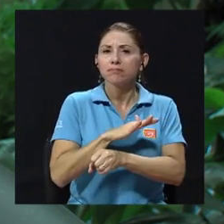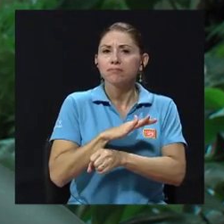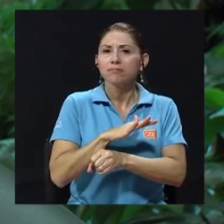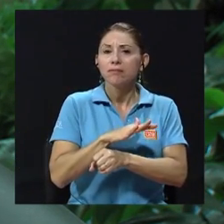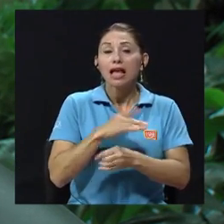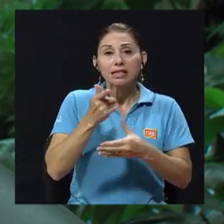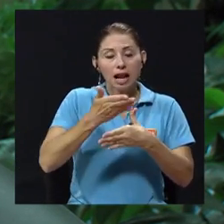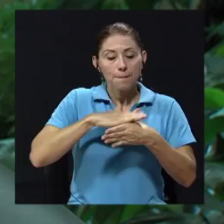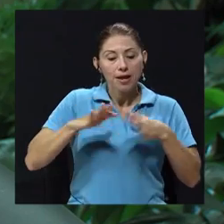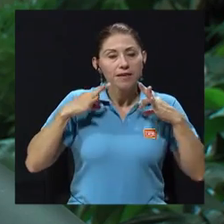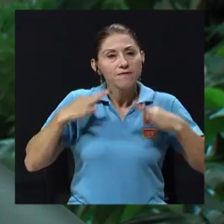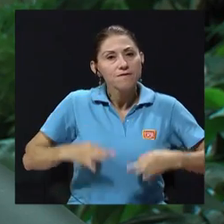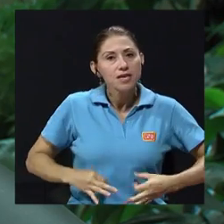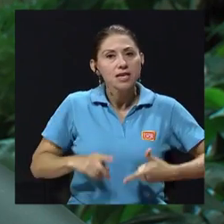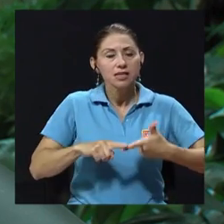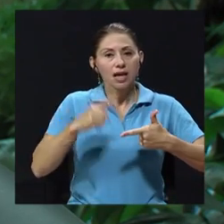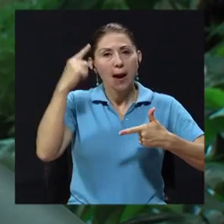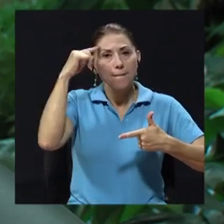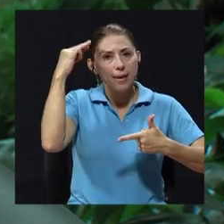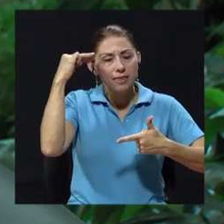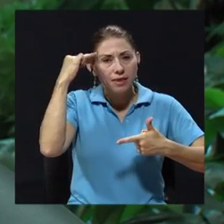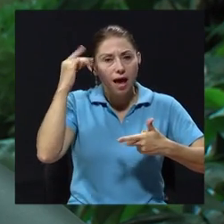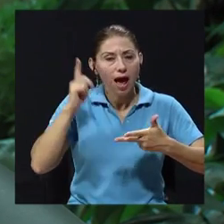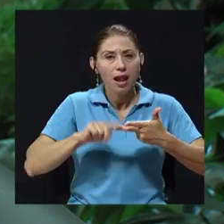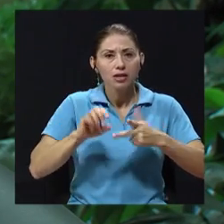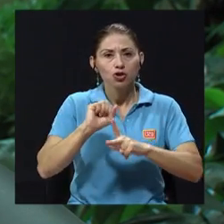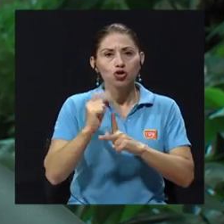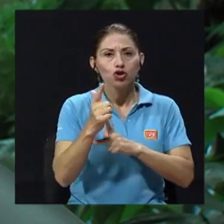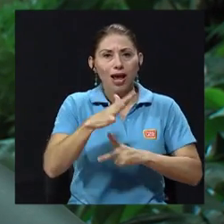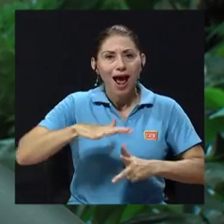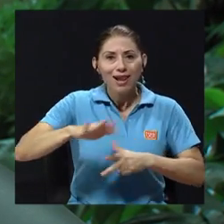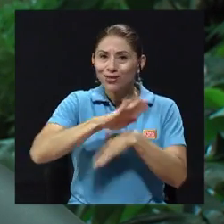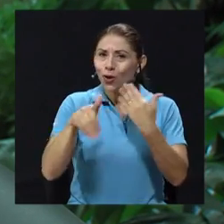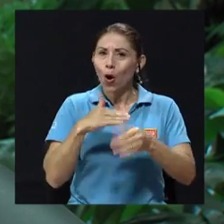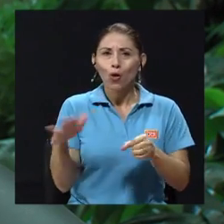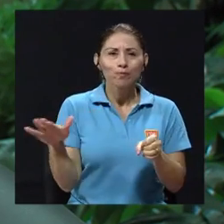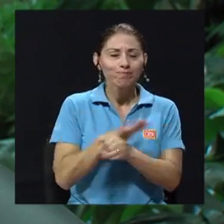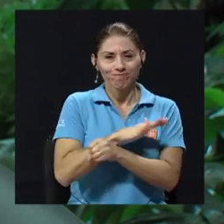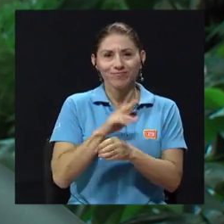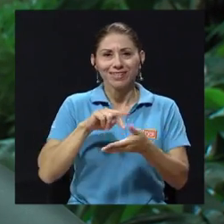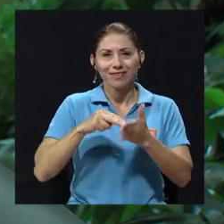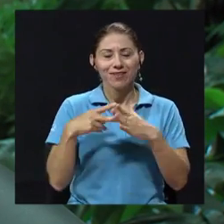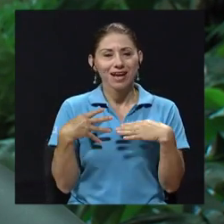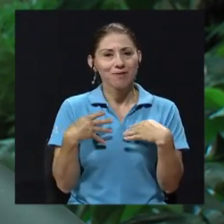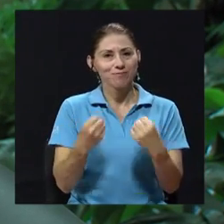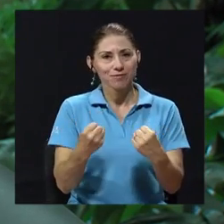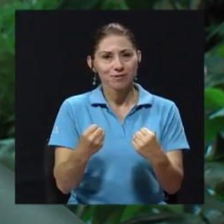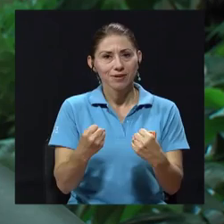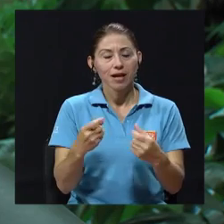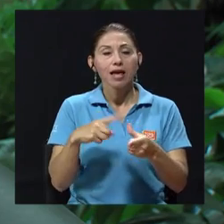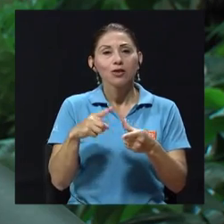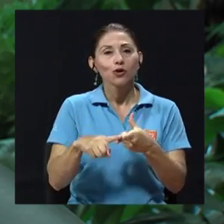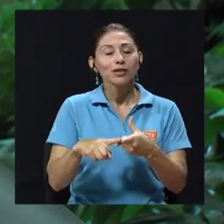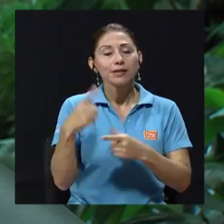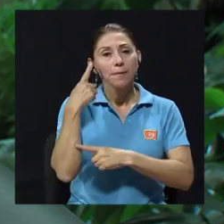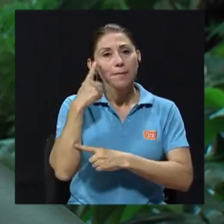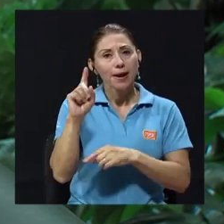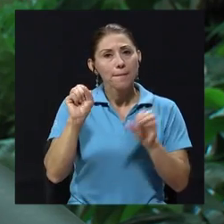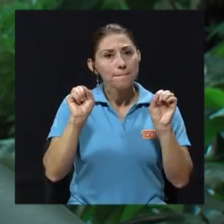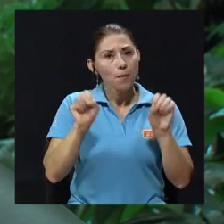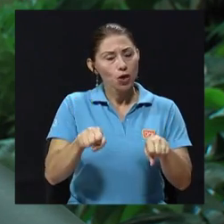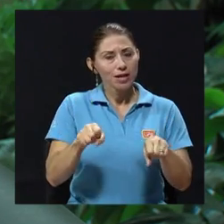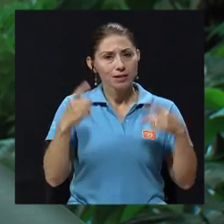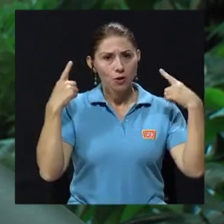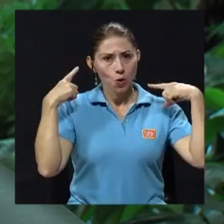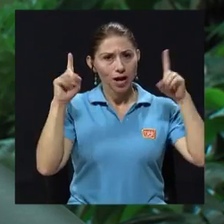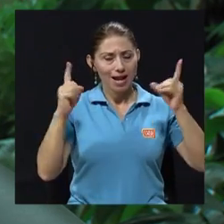de la parte física, la mental y la social. Entonces, para poder llevar a cabo o obtener